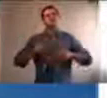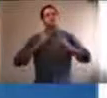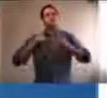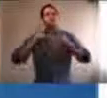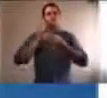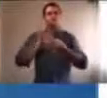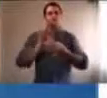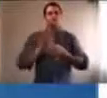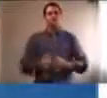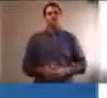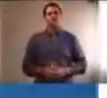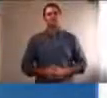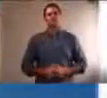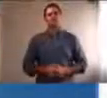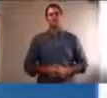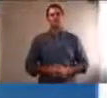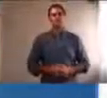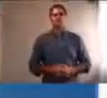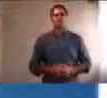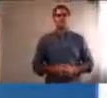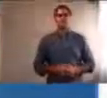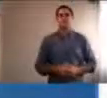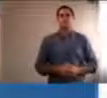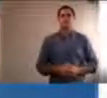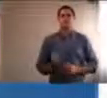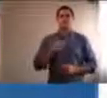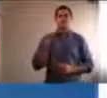Hay que darse cuenta que se está pasando lo mismo a nivel mundial.